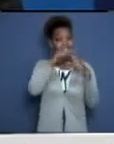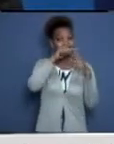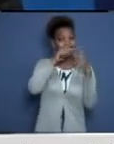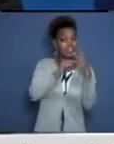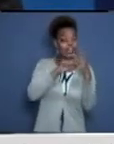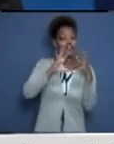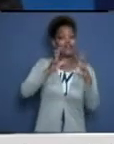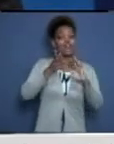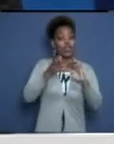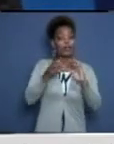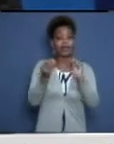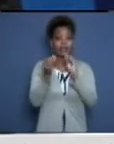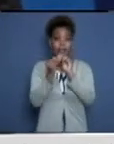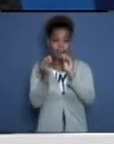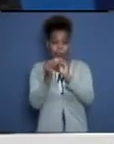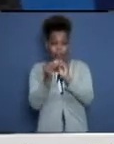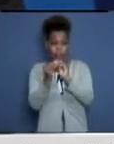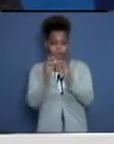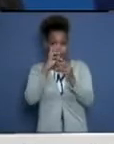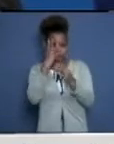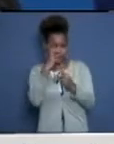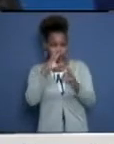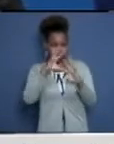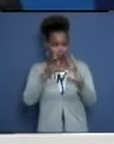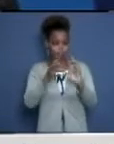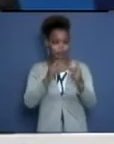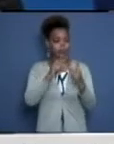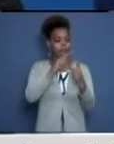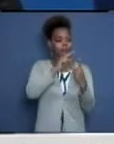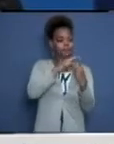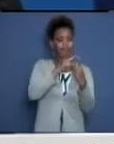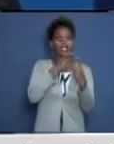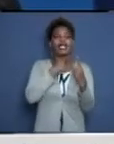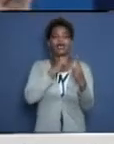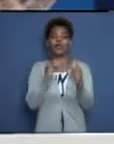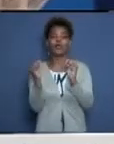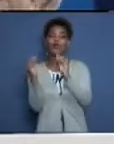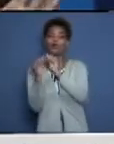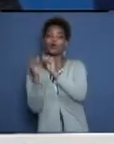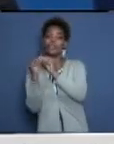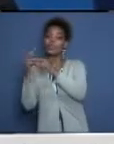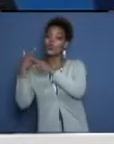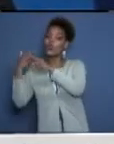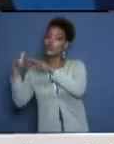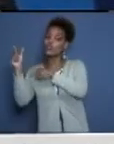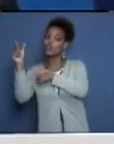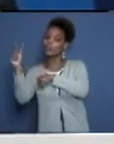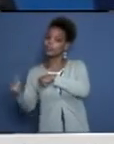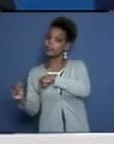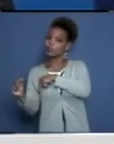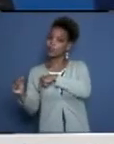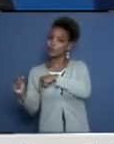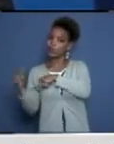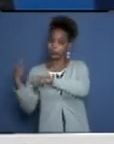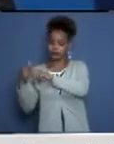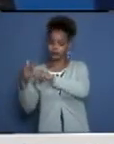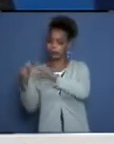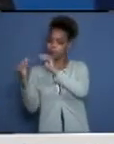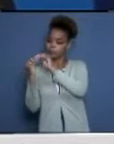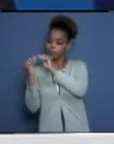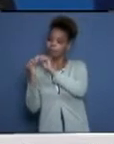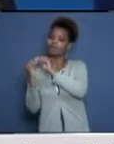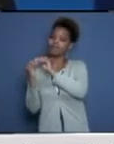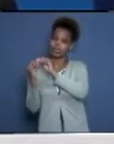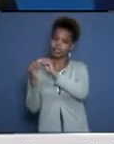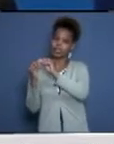una persona confirmada, una persona que tenga el virus, independientemente de que esté o no confirmada. Puede ser por contacto